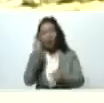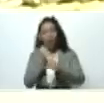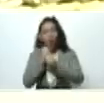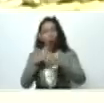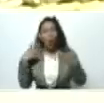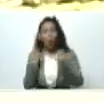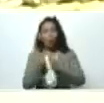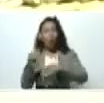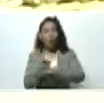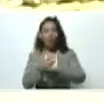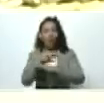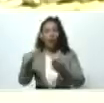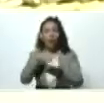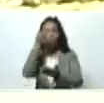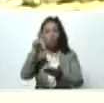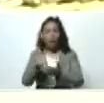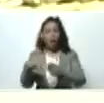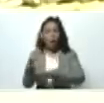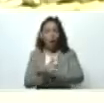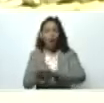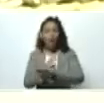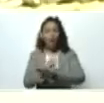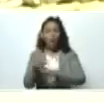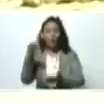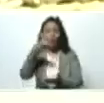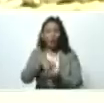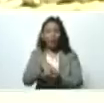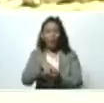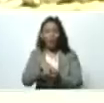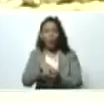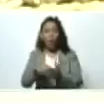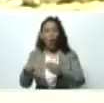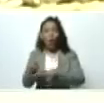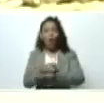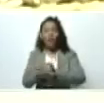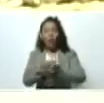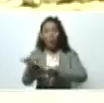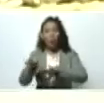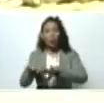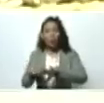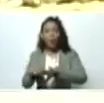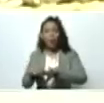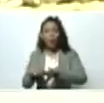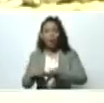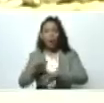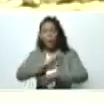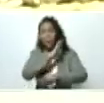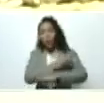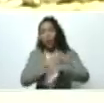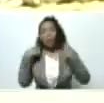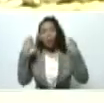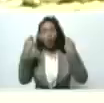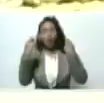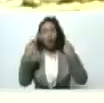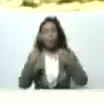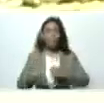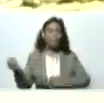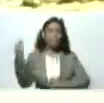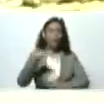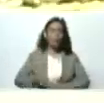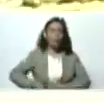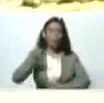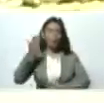gobierno nacional, gobierno regional, gobierno municipal, y el poder popular, es lo más importante,